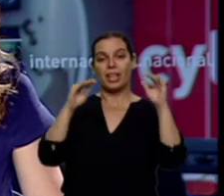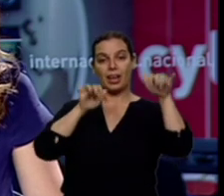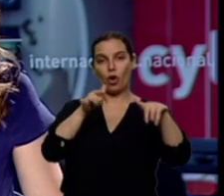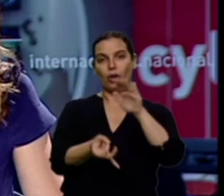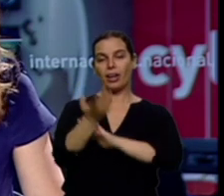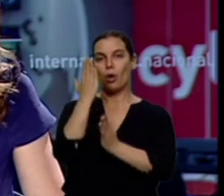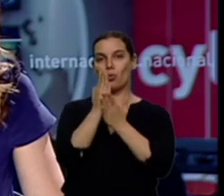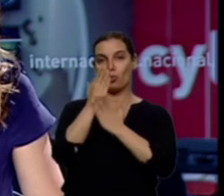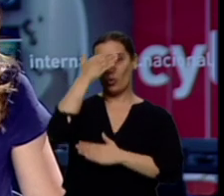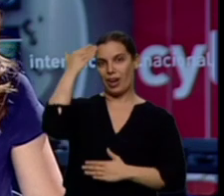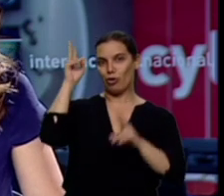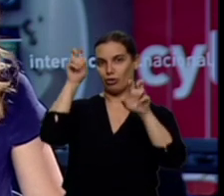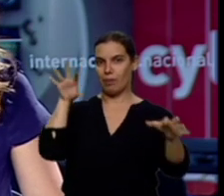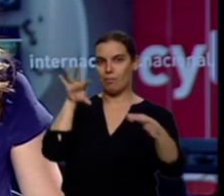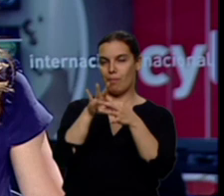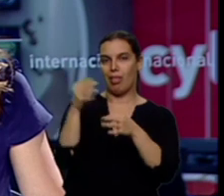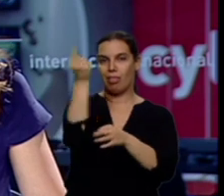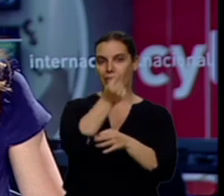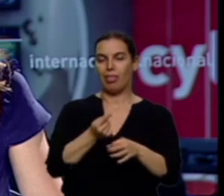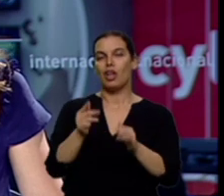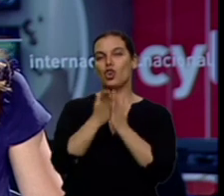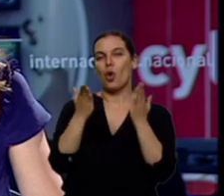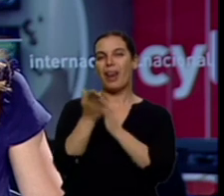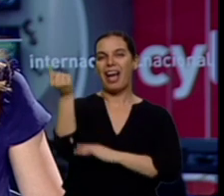tendencias y reúne a varios autores destacados.